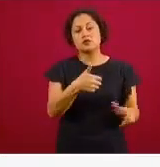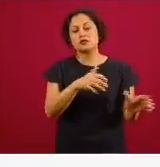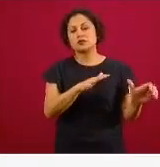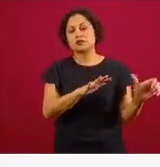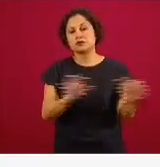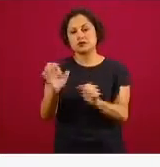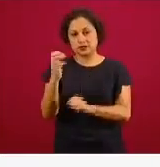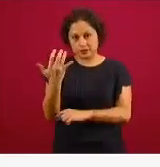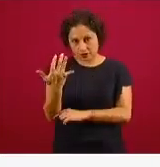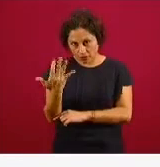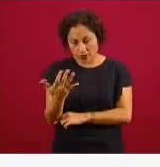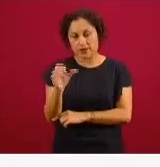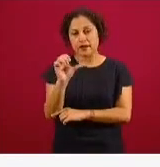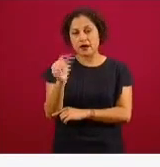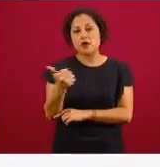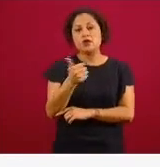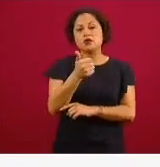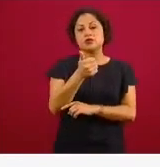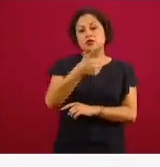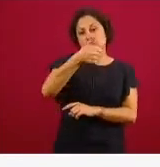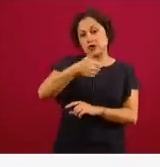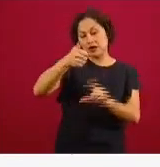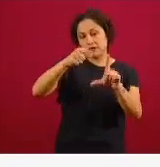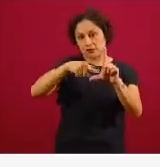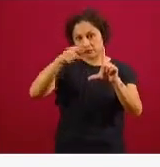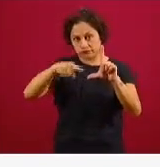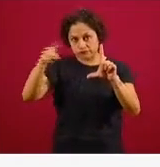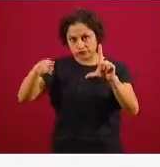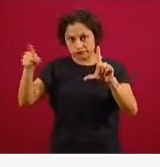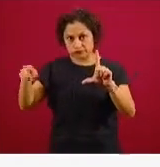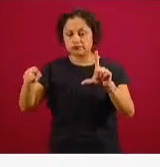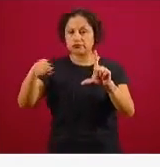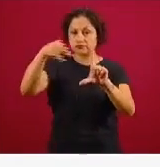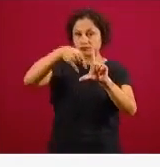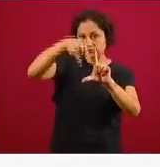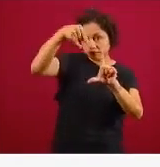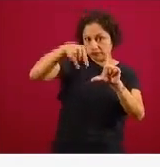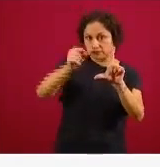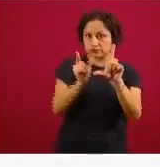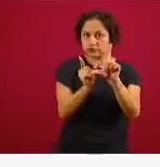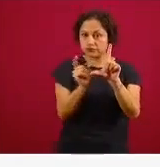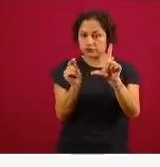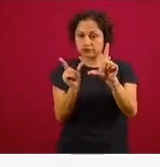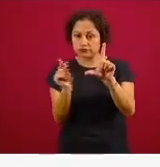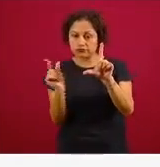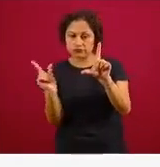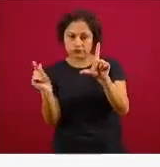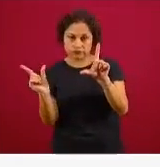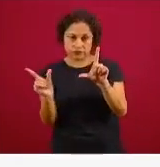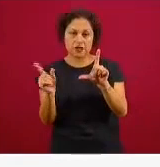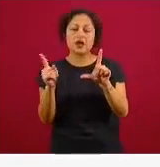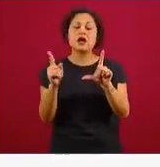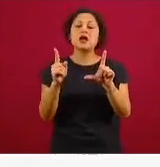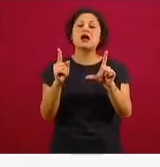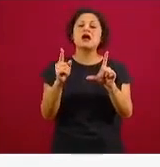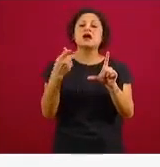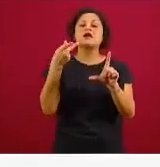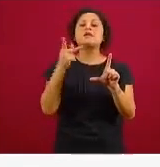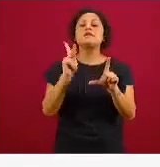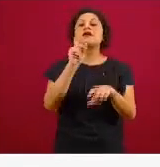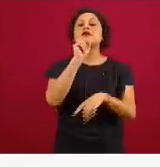cada una de las cifras que se ven por el tamaño de estas barras pero con respecto a la población